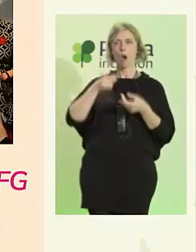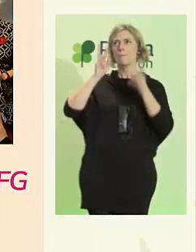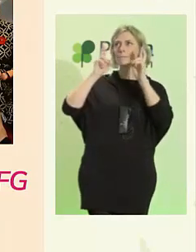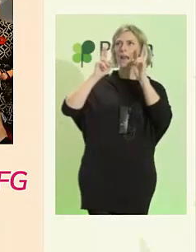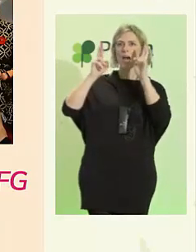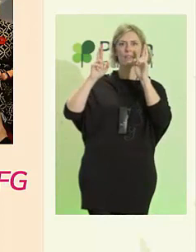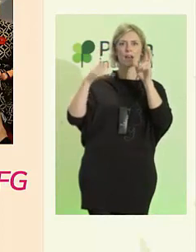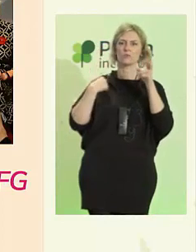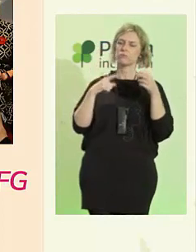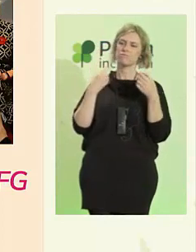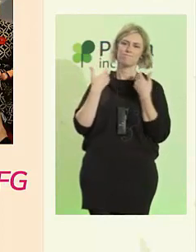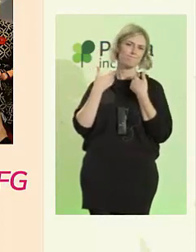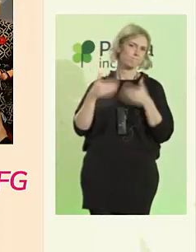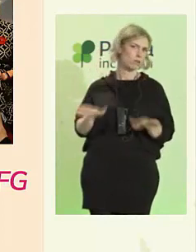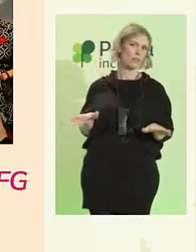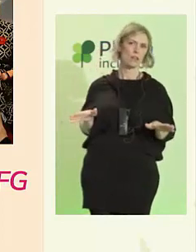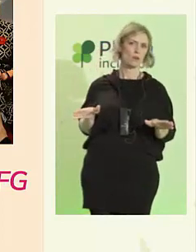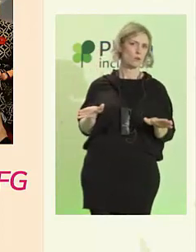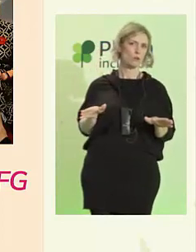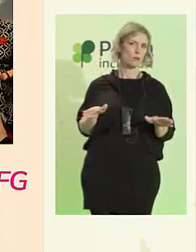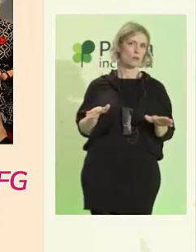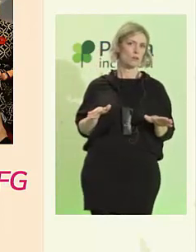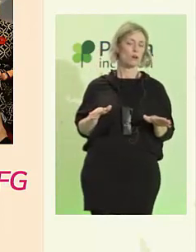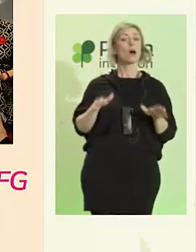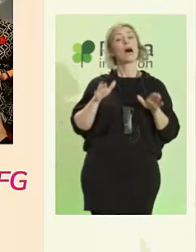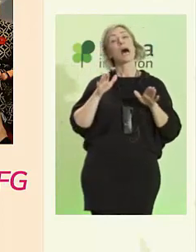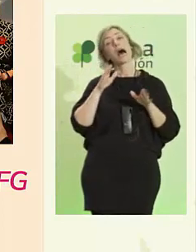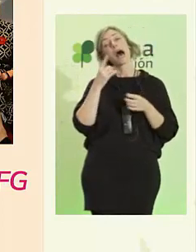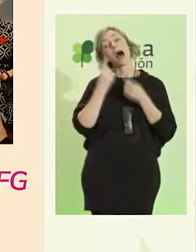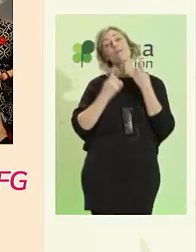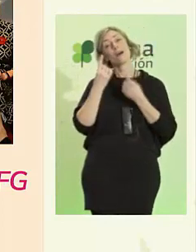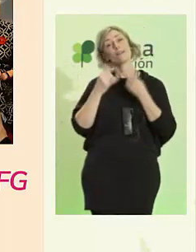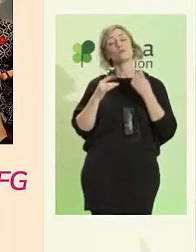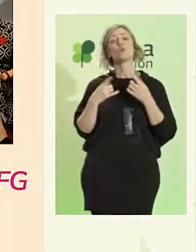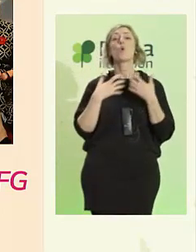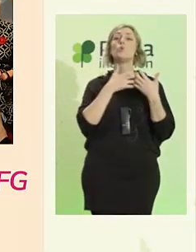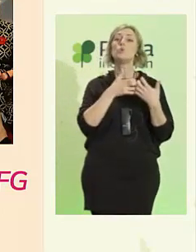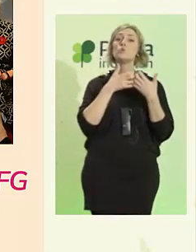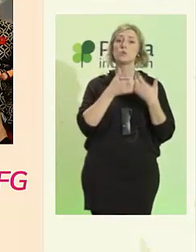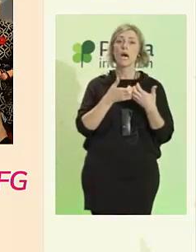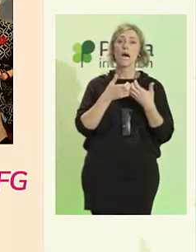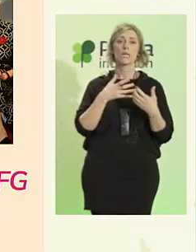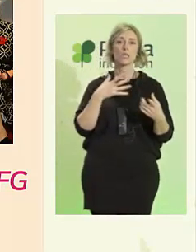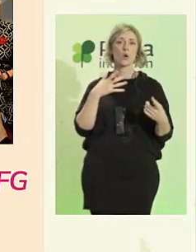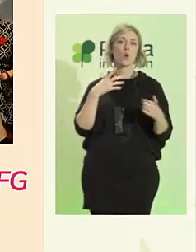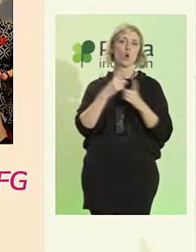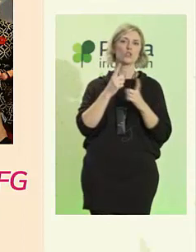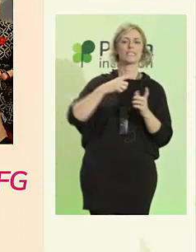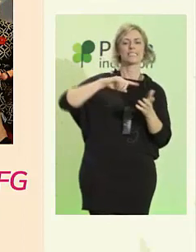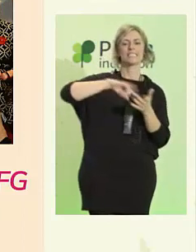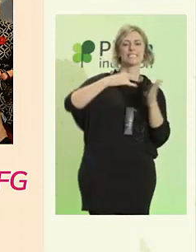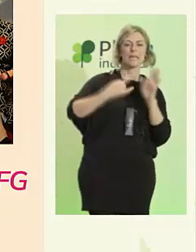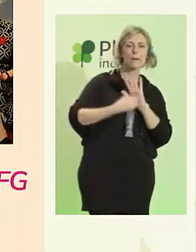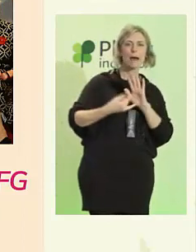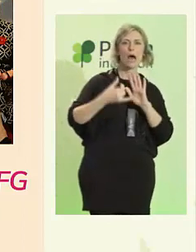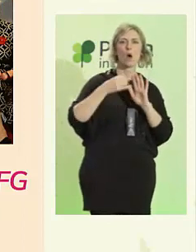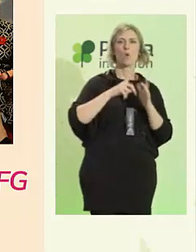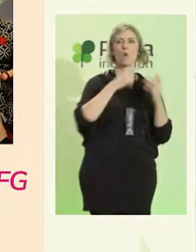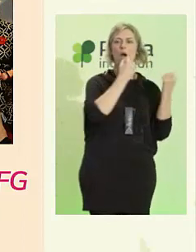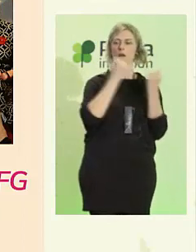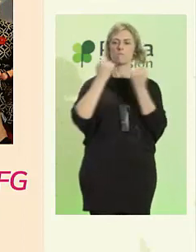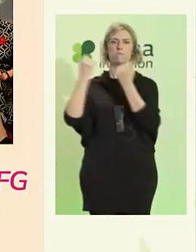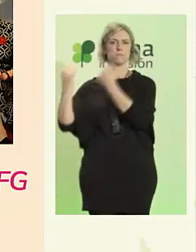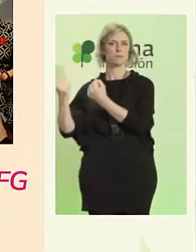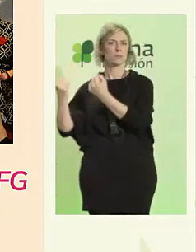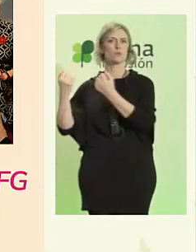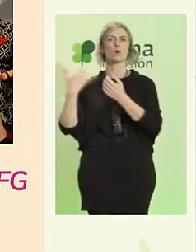A veces tienes que luchar contra sistemas, jerarquías o instituciones que te quitan